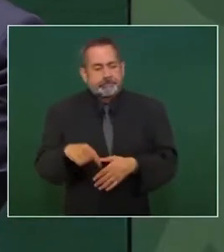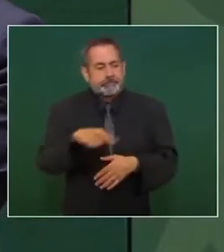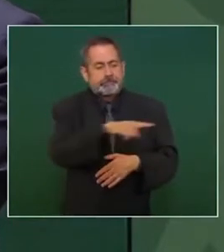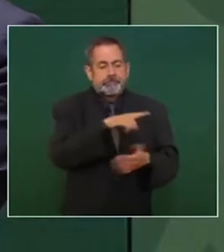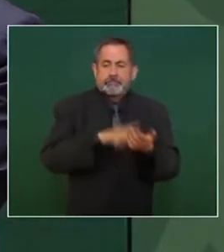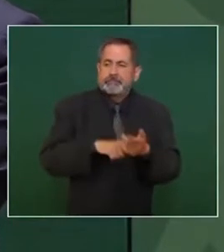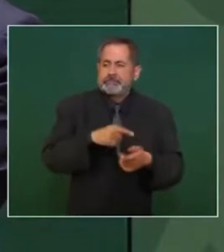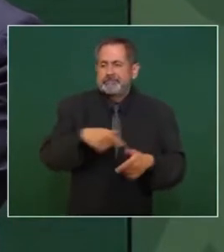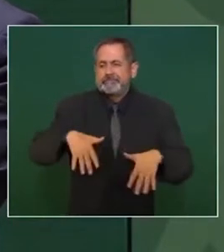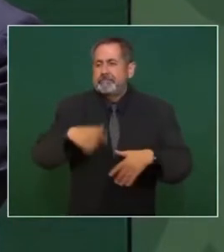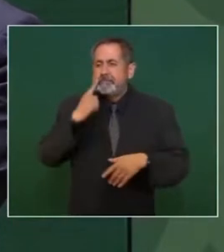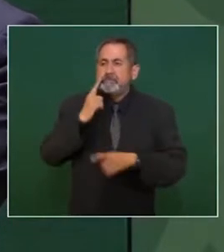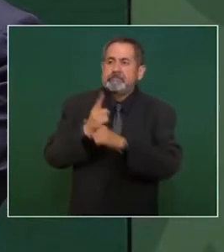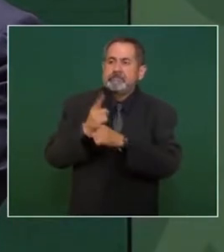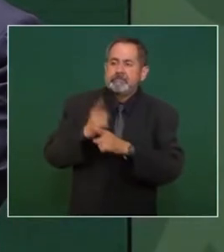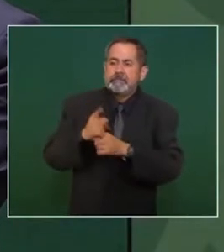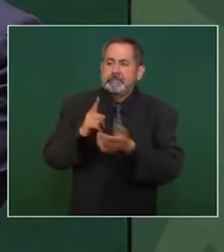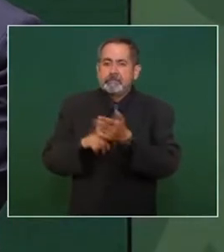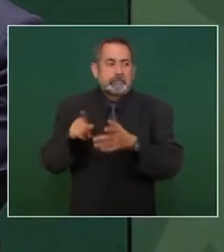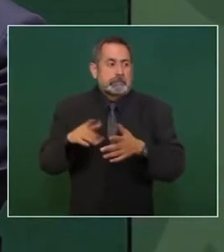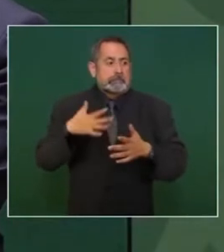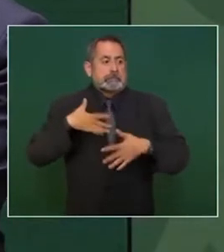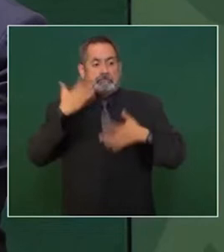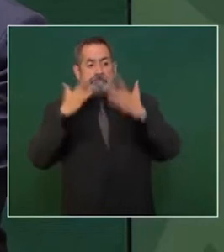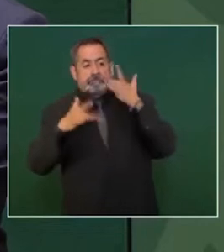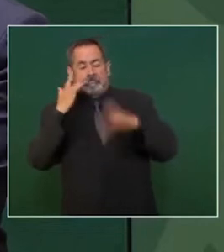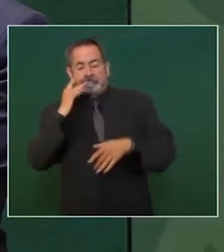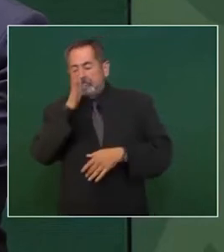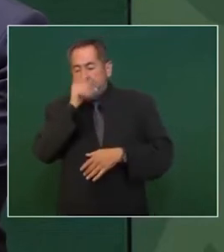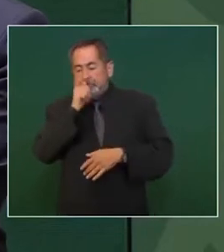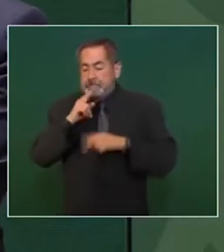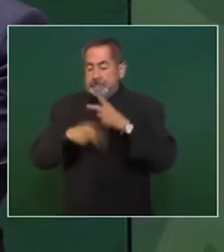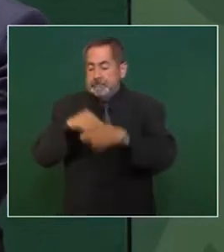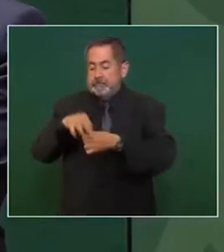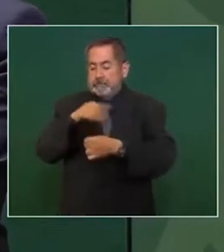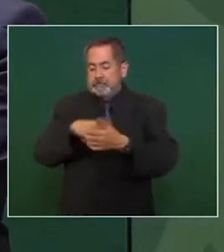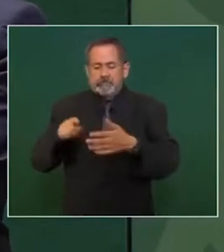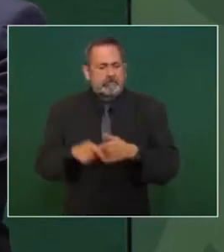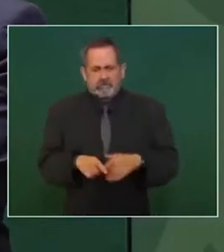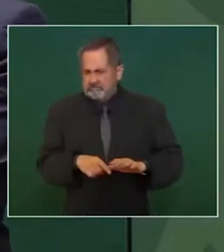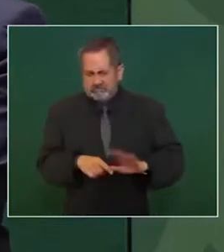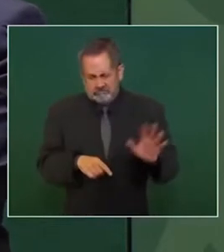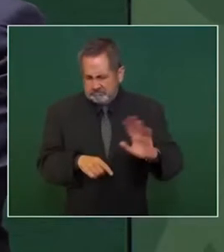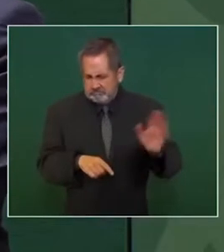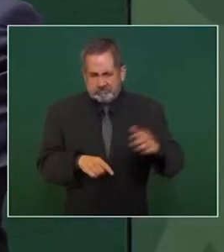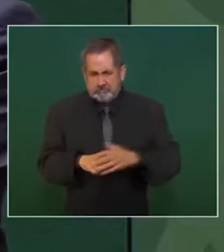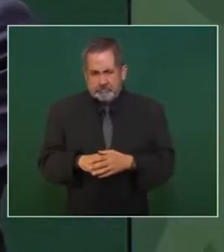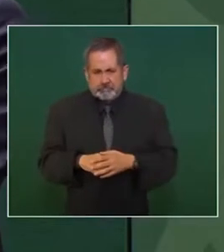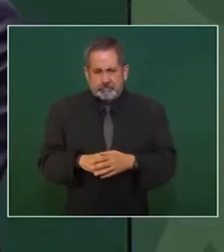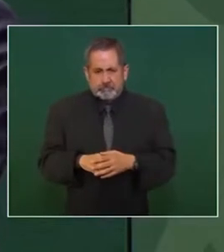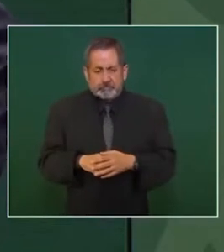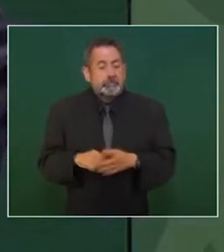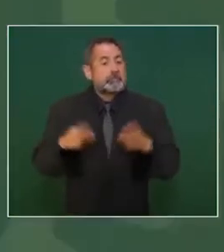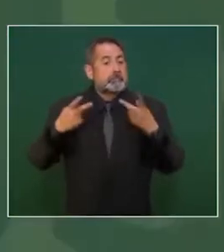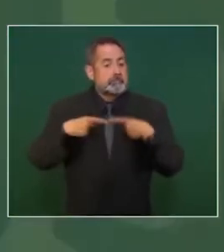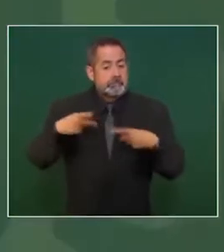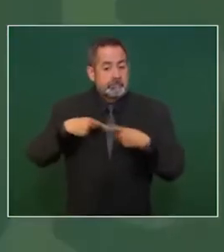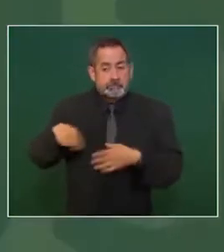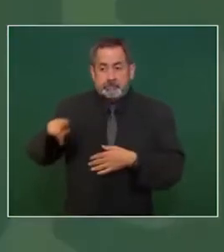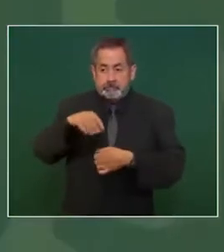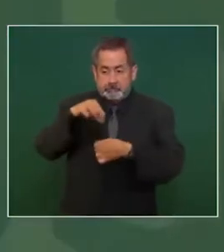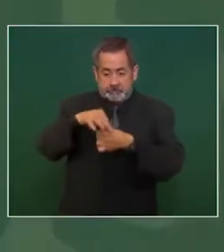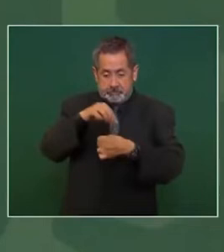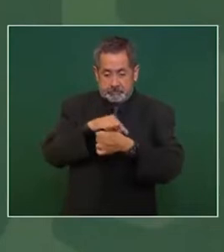intimidar para que la gente no participe porque cuando la gente no